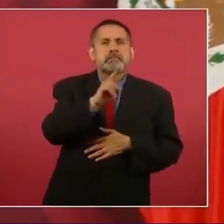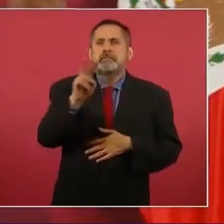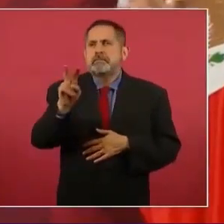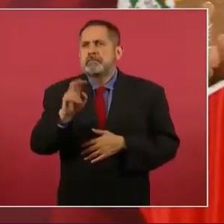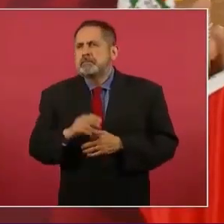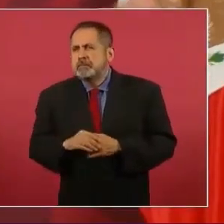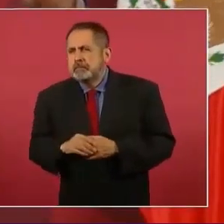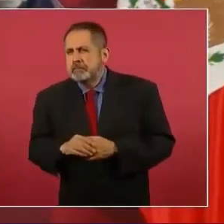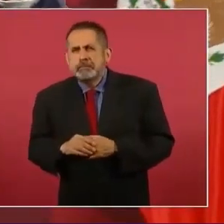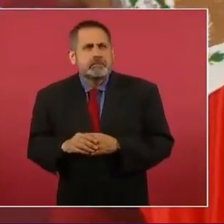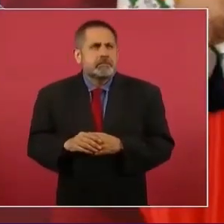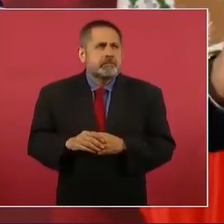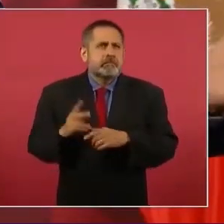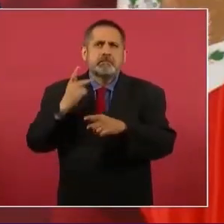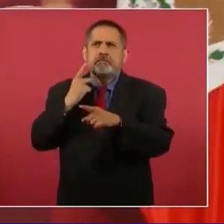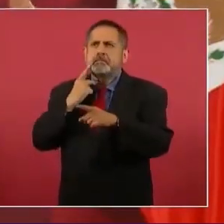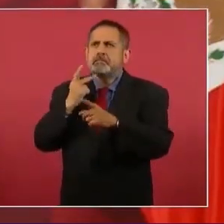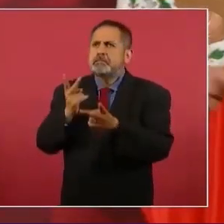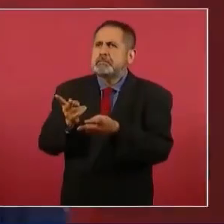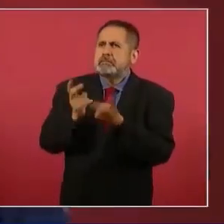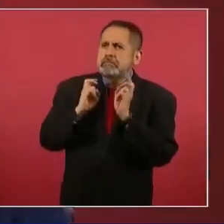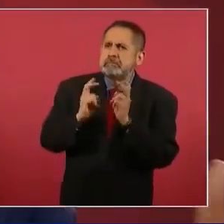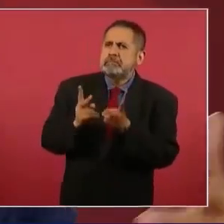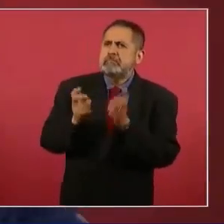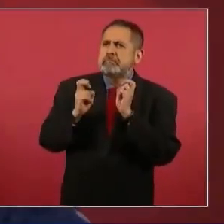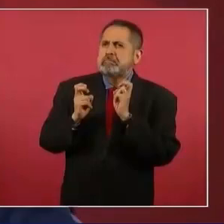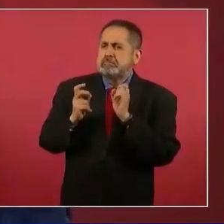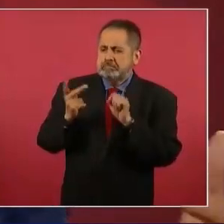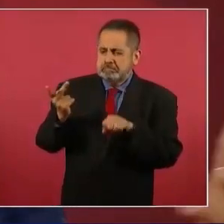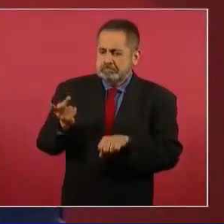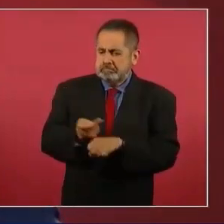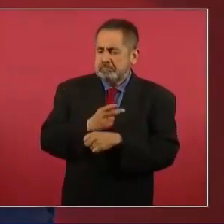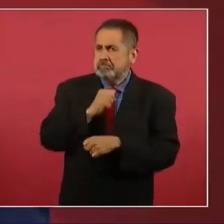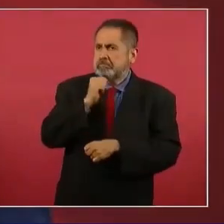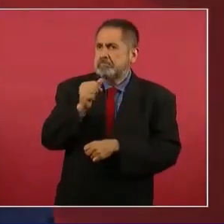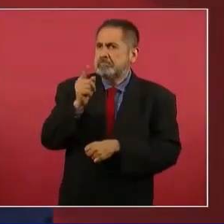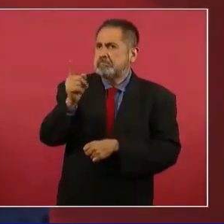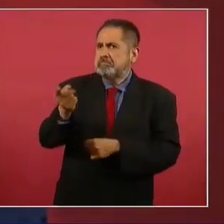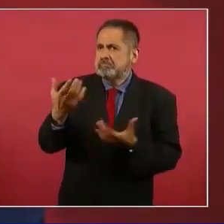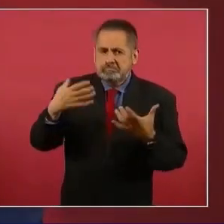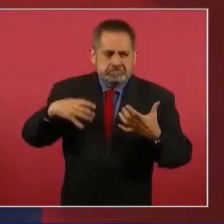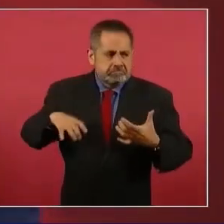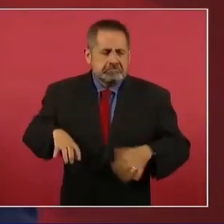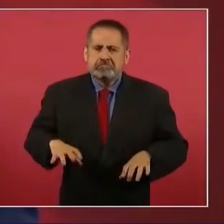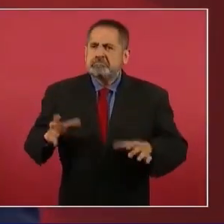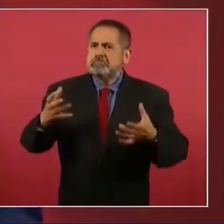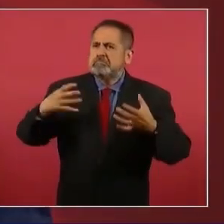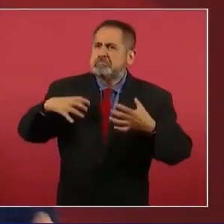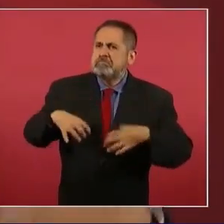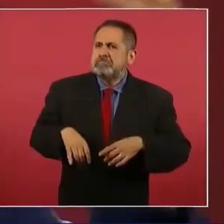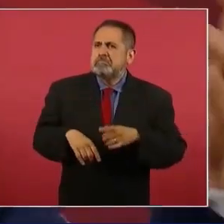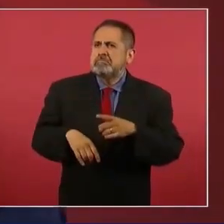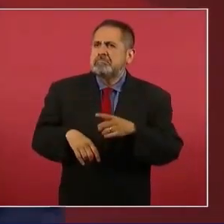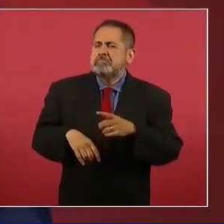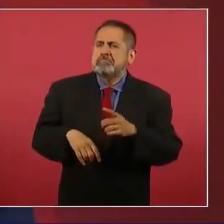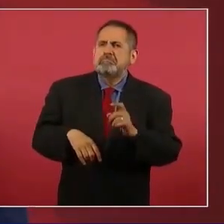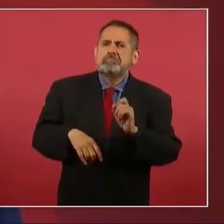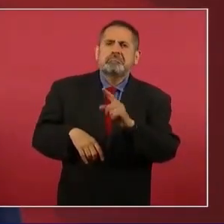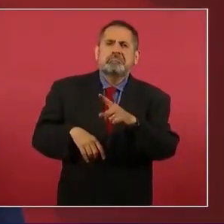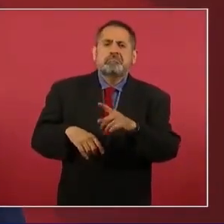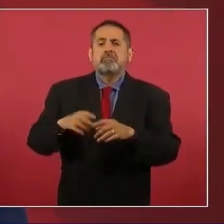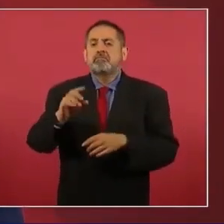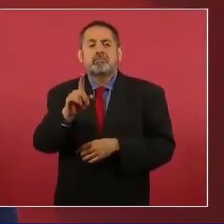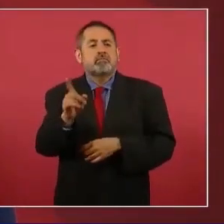el político roba a manos llenas o la llamada